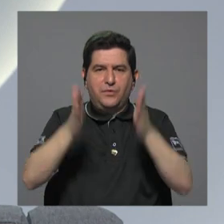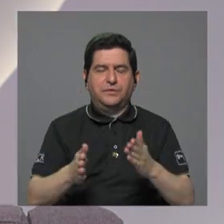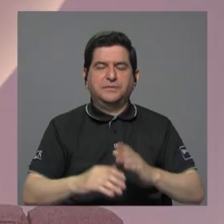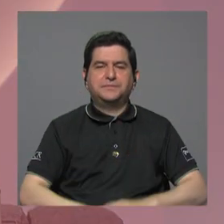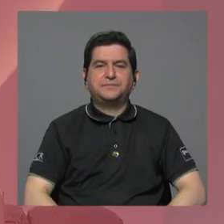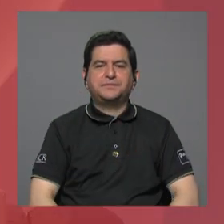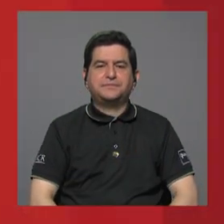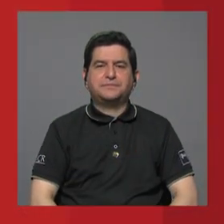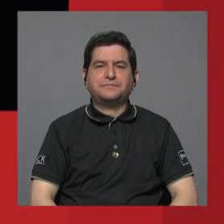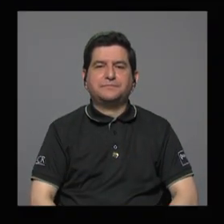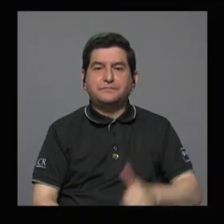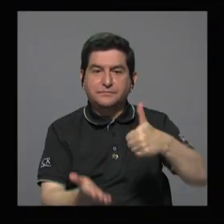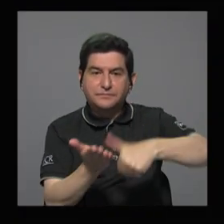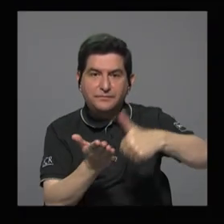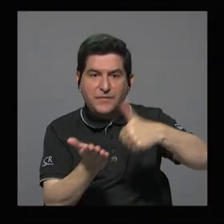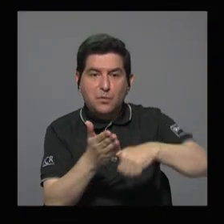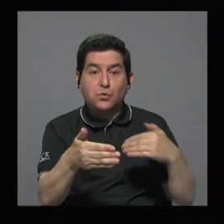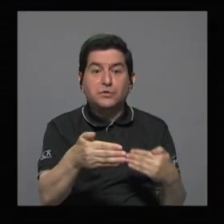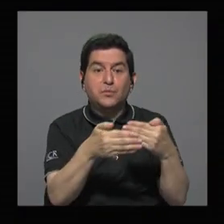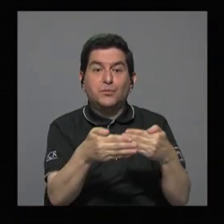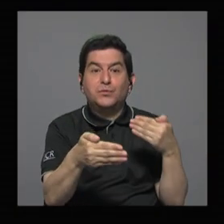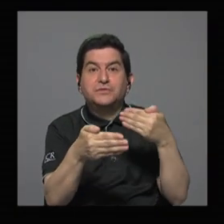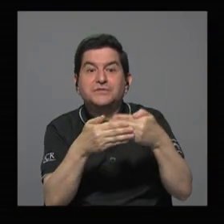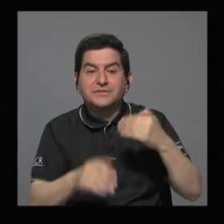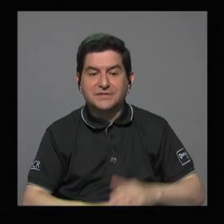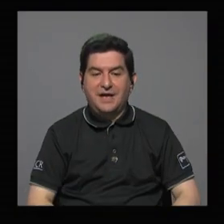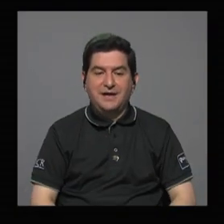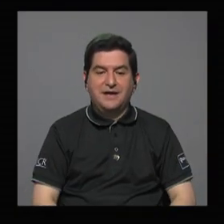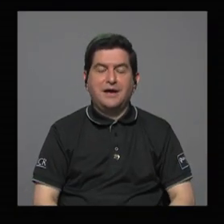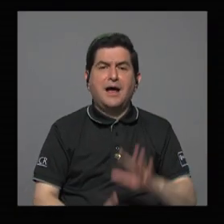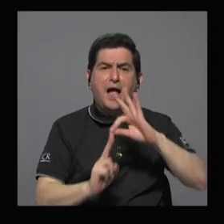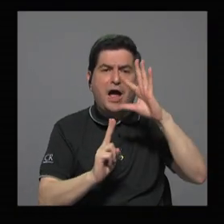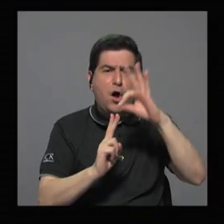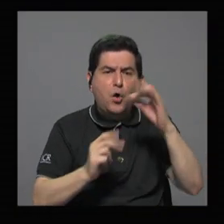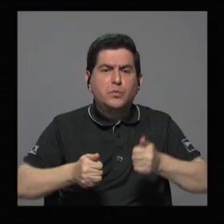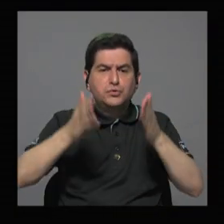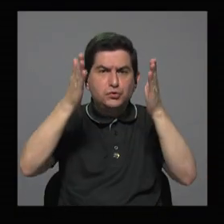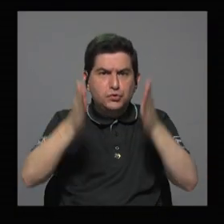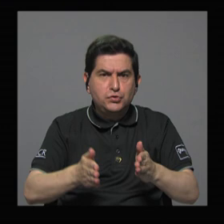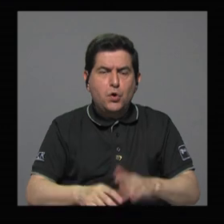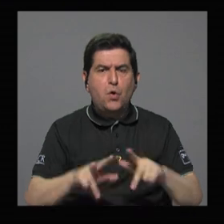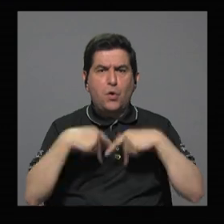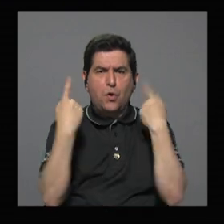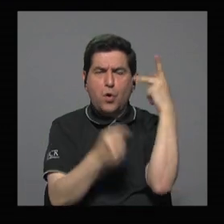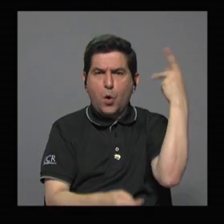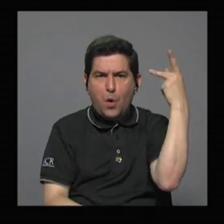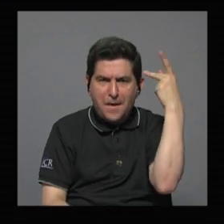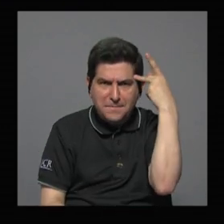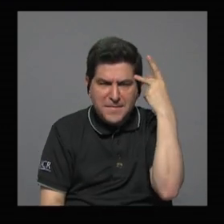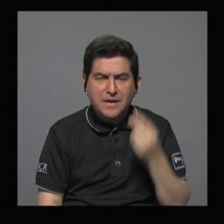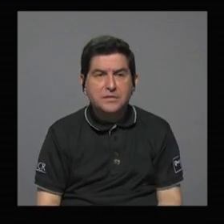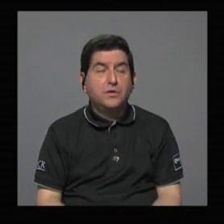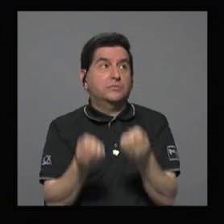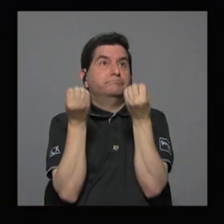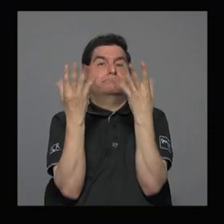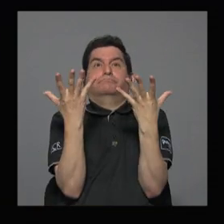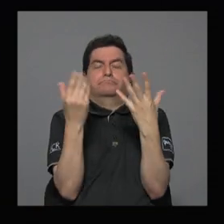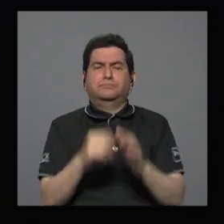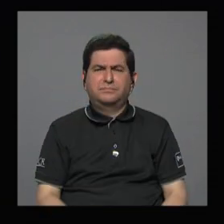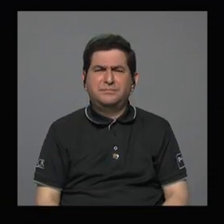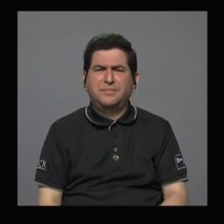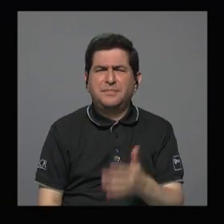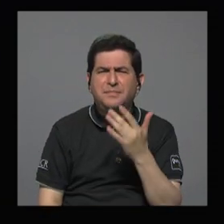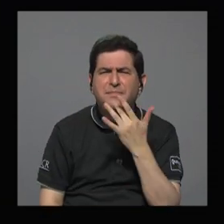las elecciones están a la vuelta de la esquina y las opciones de candidaturas y partidos políticos son múltiples ¿qué